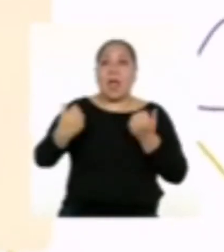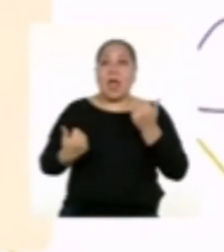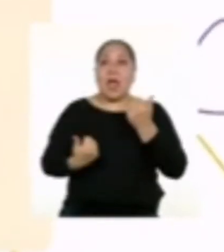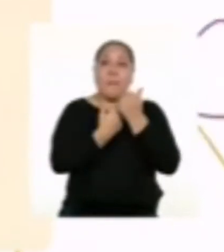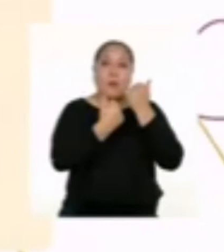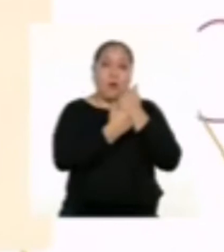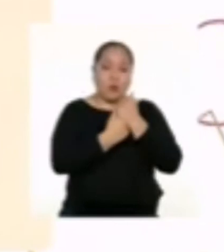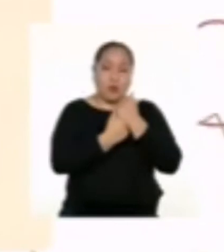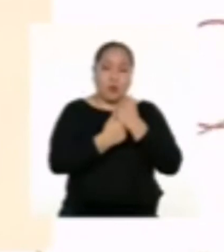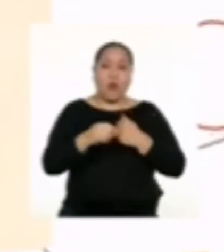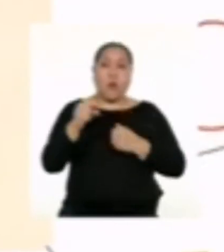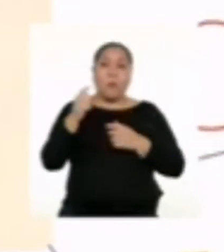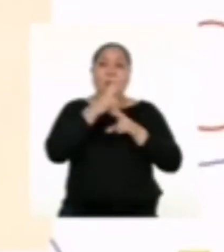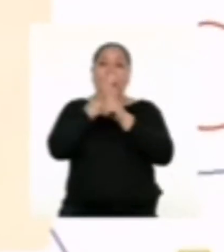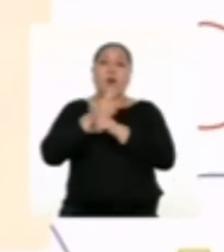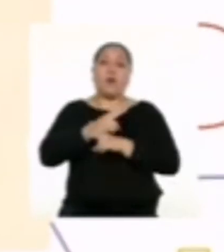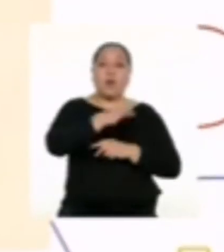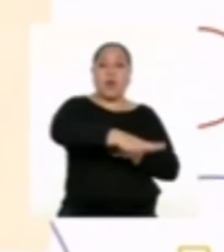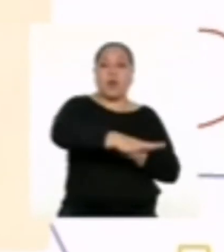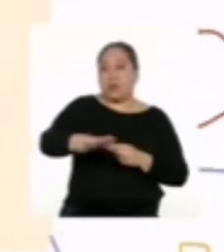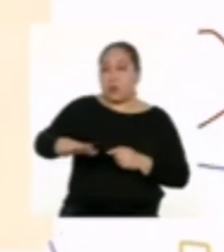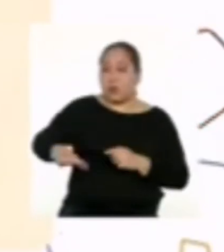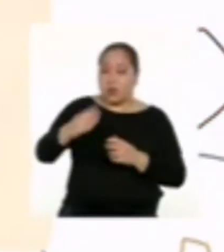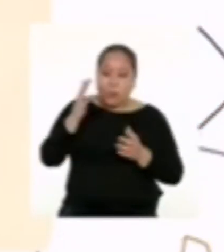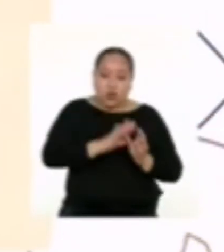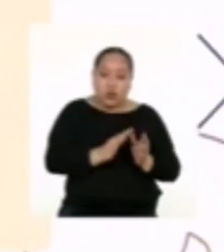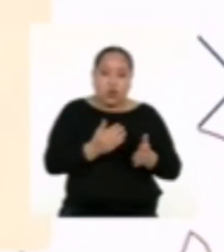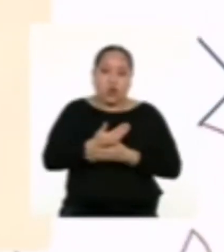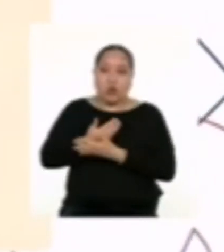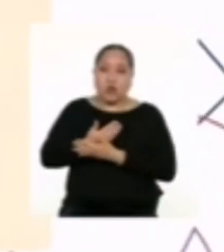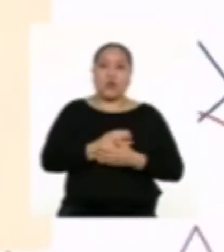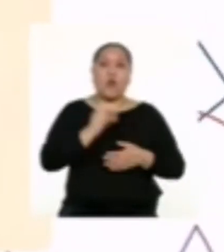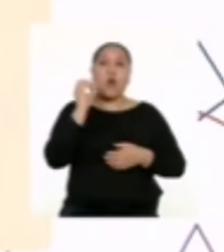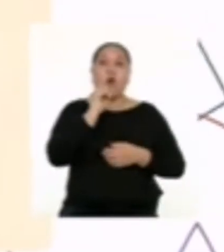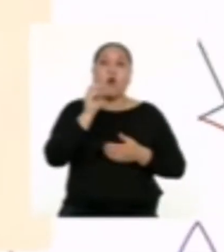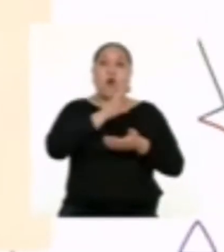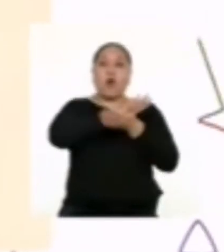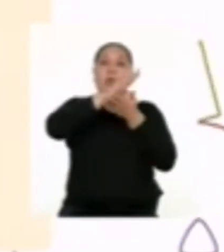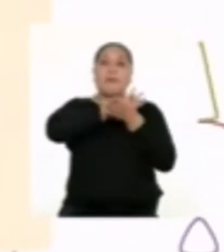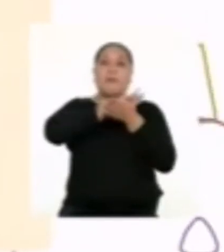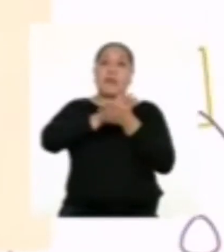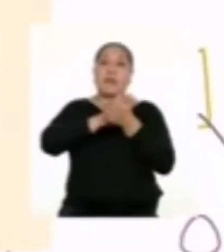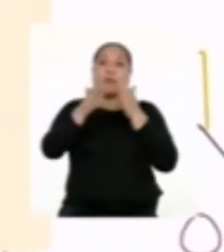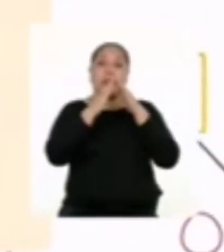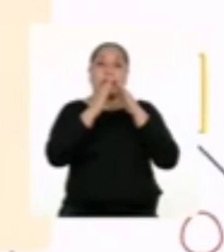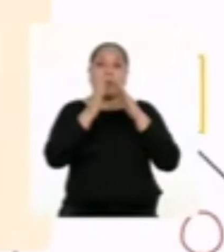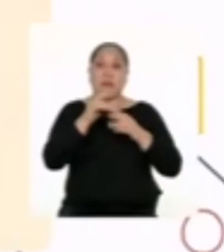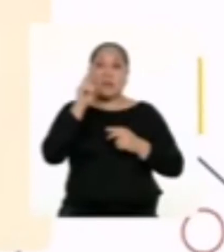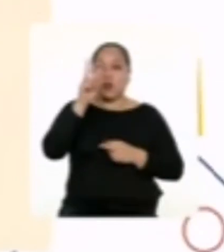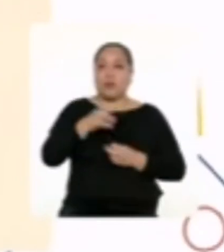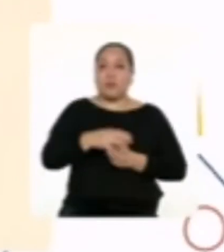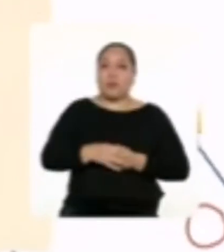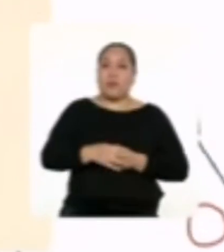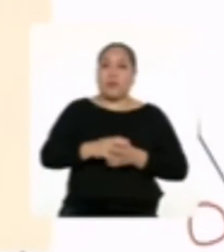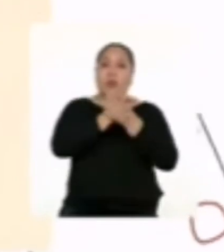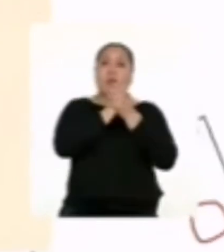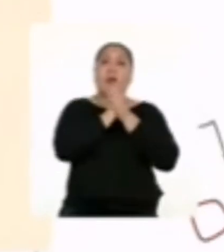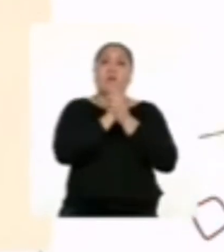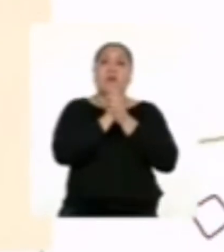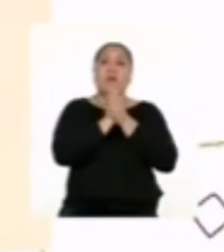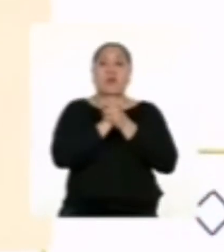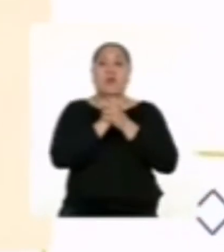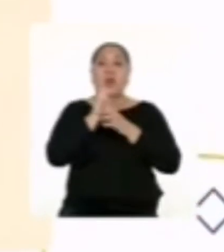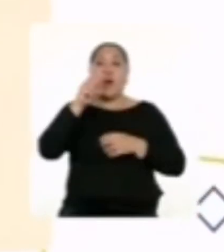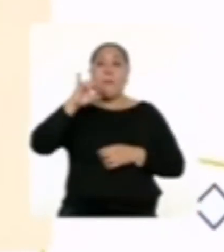adicional para el cuidado de los niños más pequeños o para la limpieza del hogar. Dos. Amigos